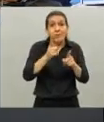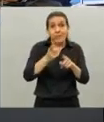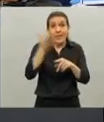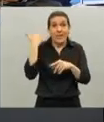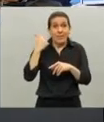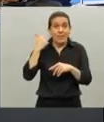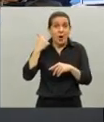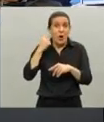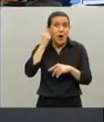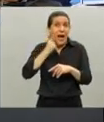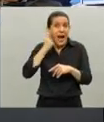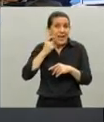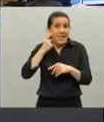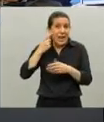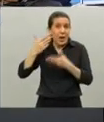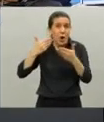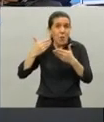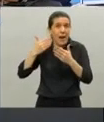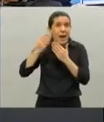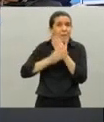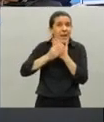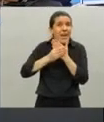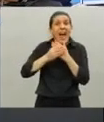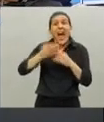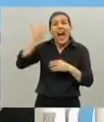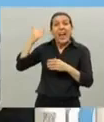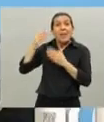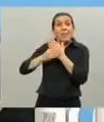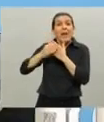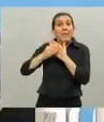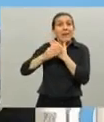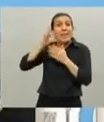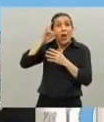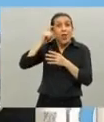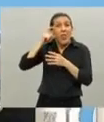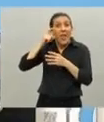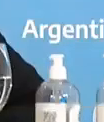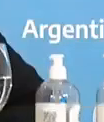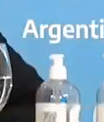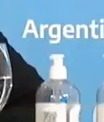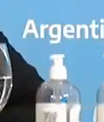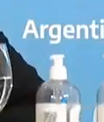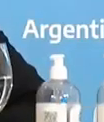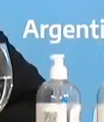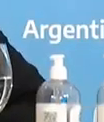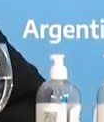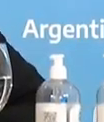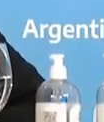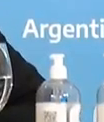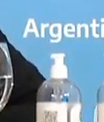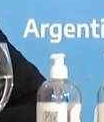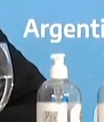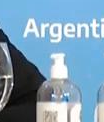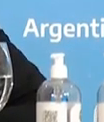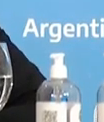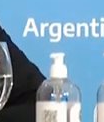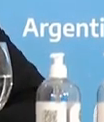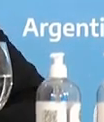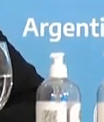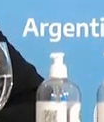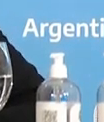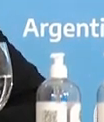hablaba Axel ni Ministerio de Salud existía sí buenas noches Christian Minich de C5N